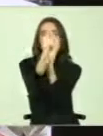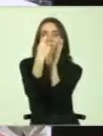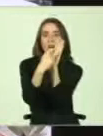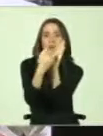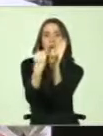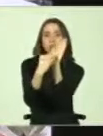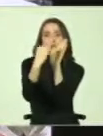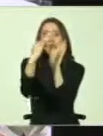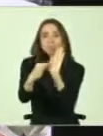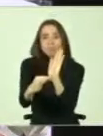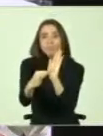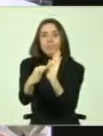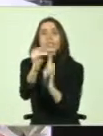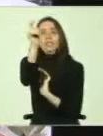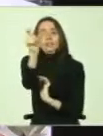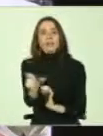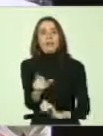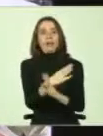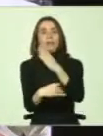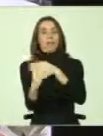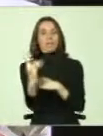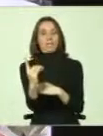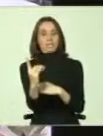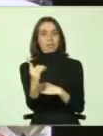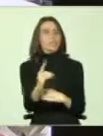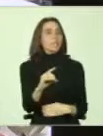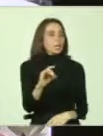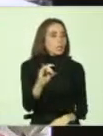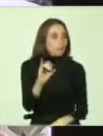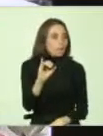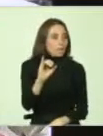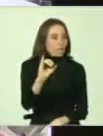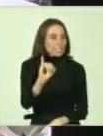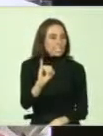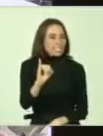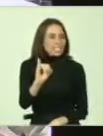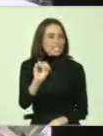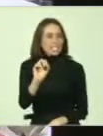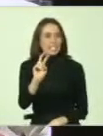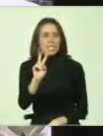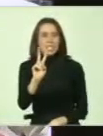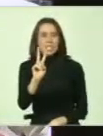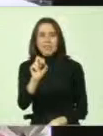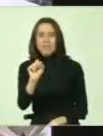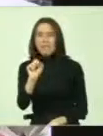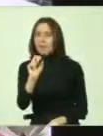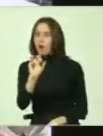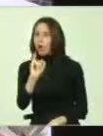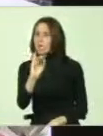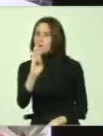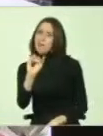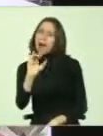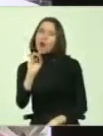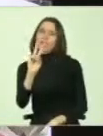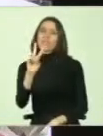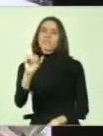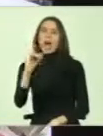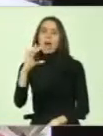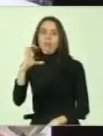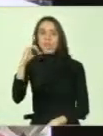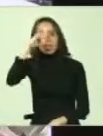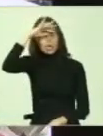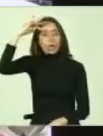adecuadamente la discapacidad, el IVADEC, que me imagino que algunos de lo escuchado, pero no ha costado mucho sacarlo adelante.